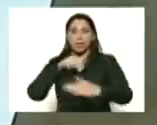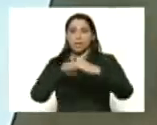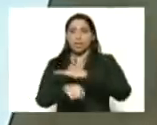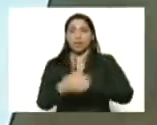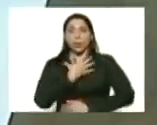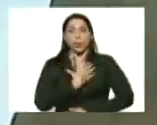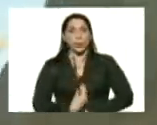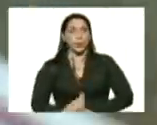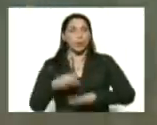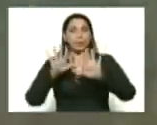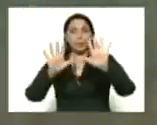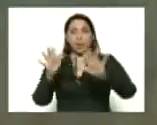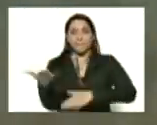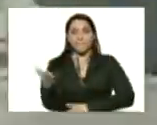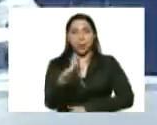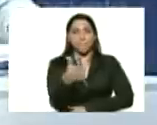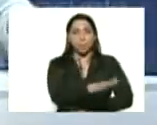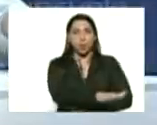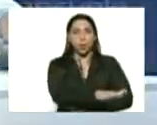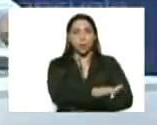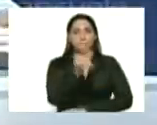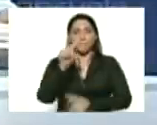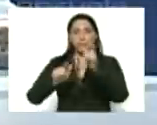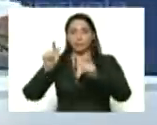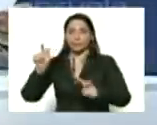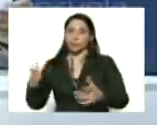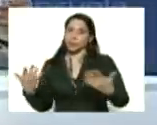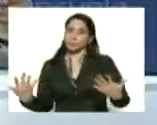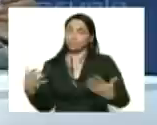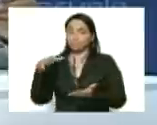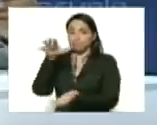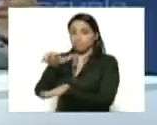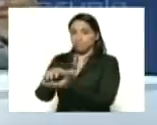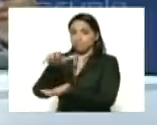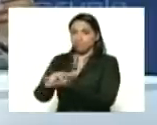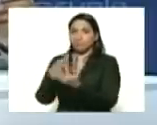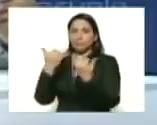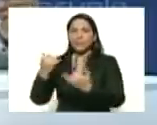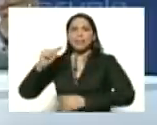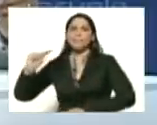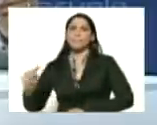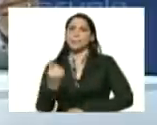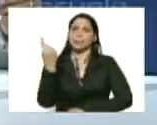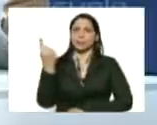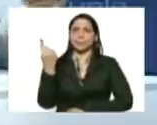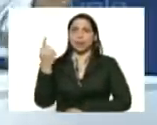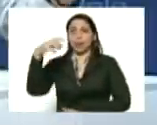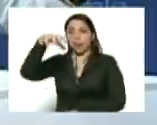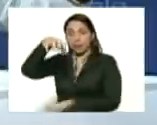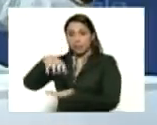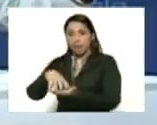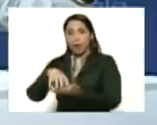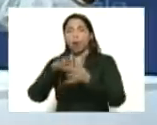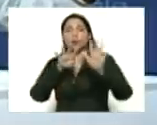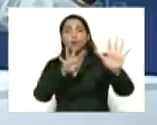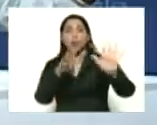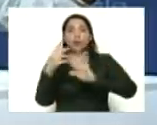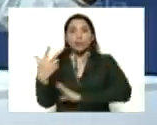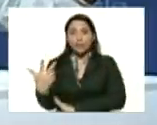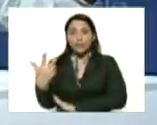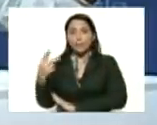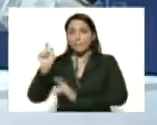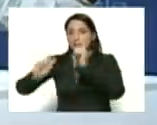lamentablemente 10 fallecidos. El Estado de Nueva Esparta pasa a ser el principal Estado con 93 casos.